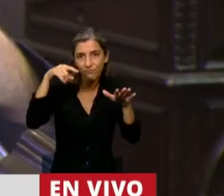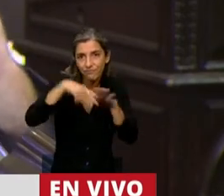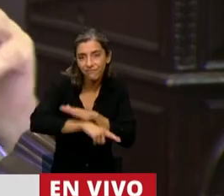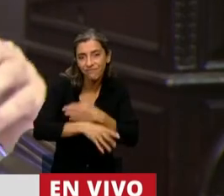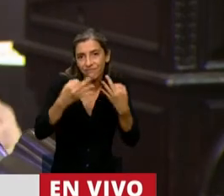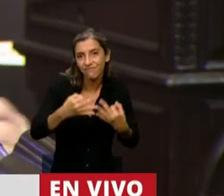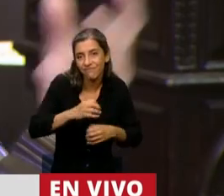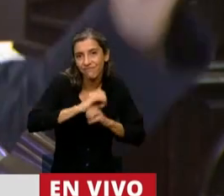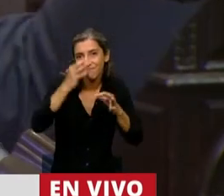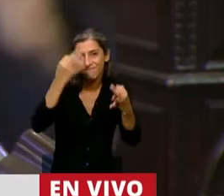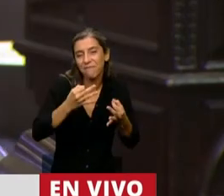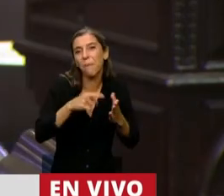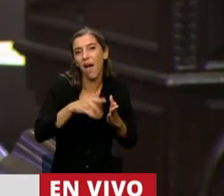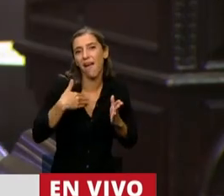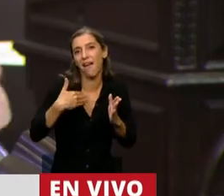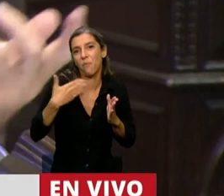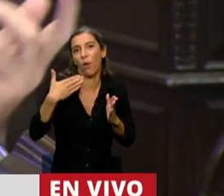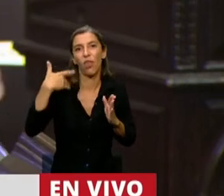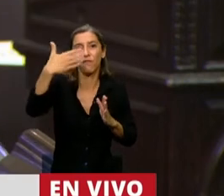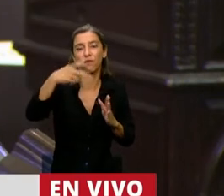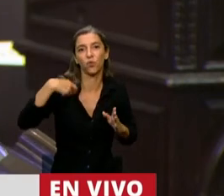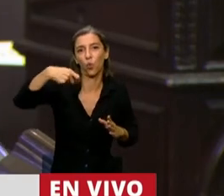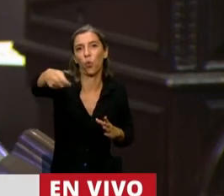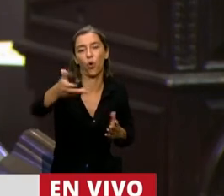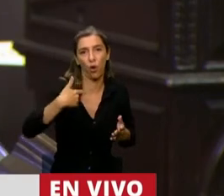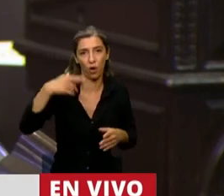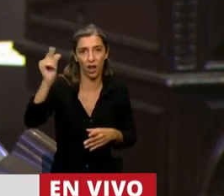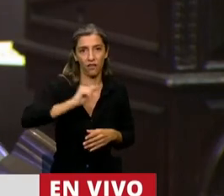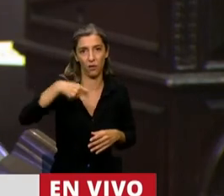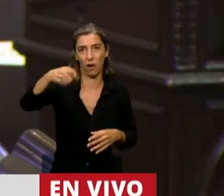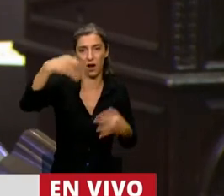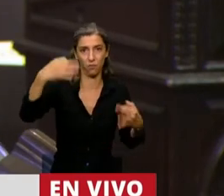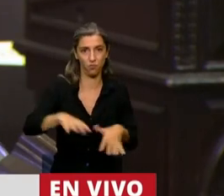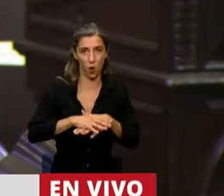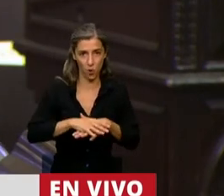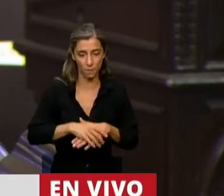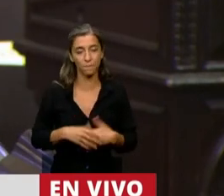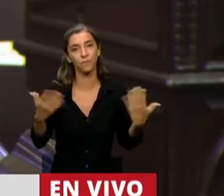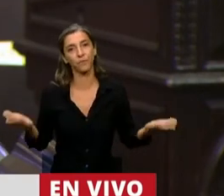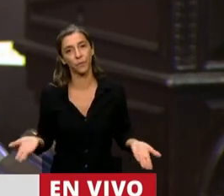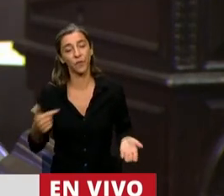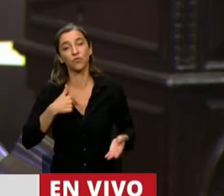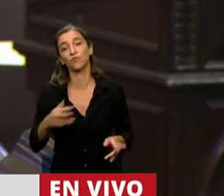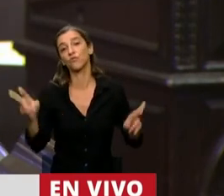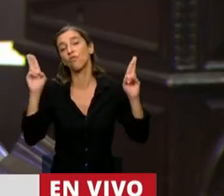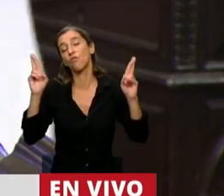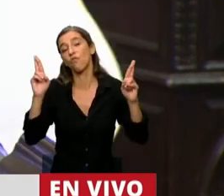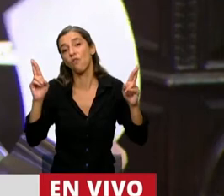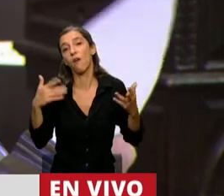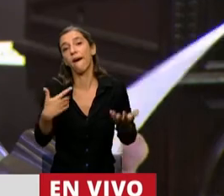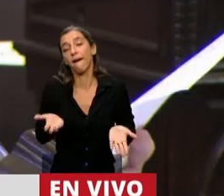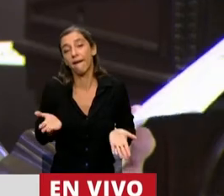la sostenibilidad de un crédito que nos otorga a nuestro país. Entonces yo espero que con este proyecto